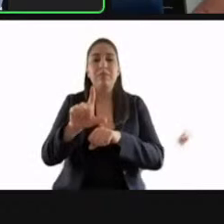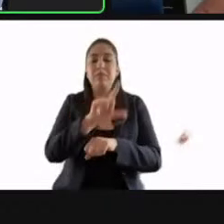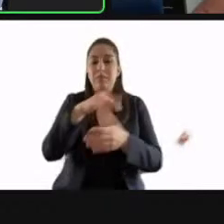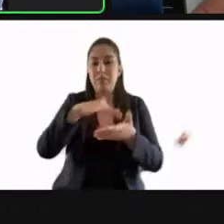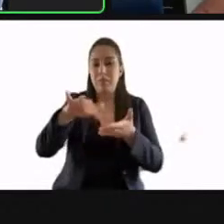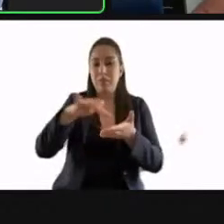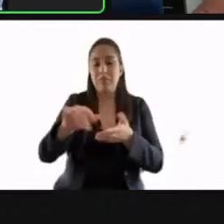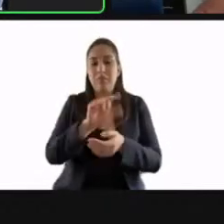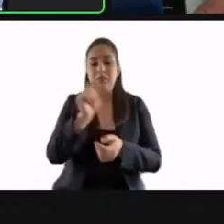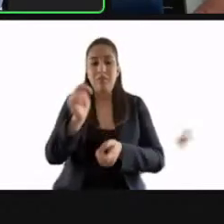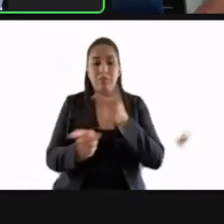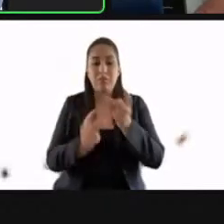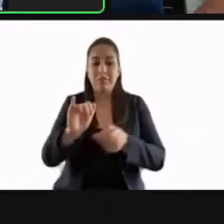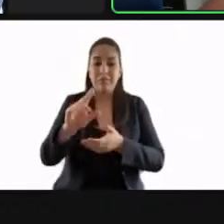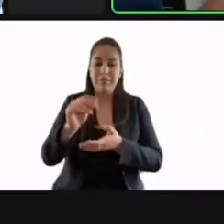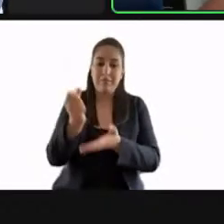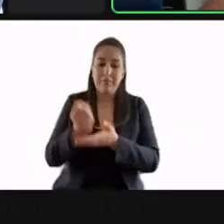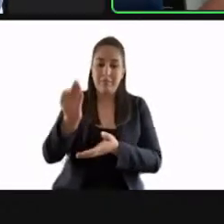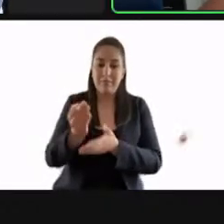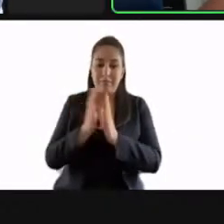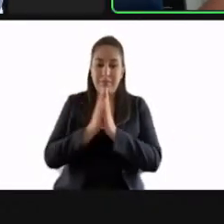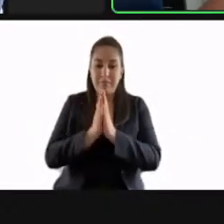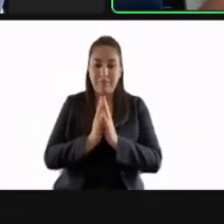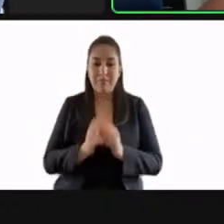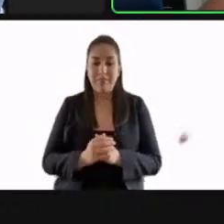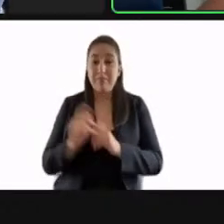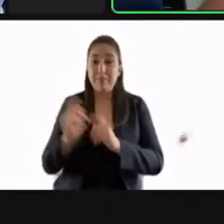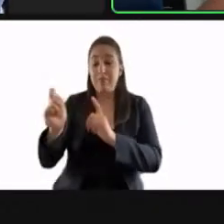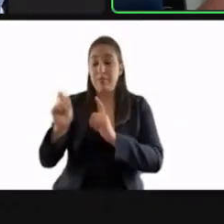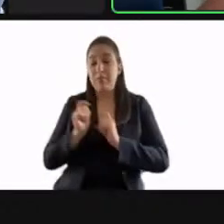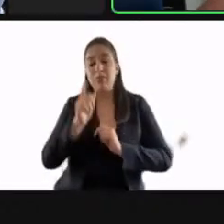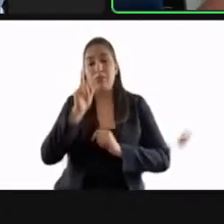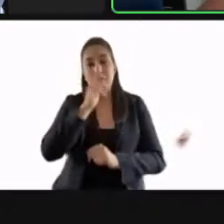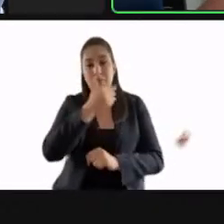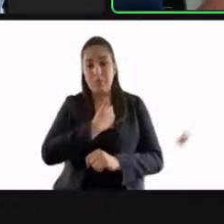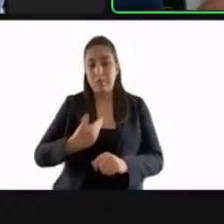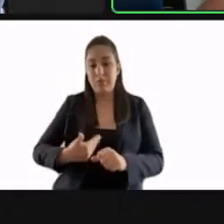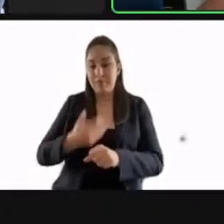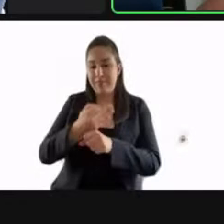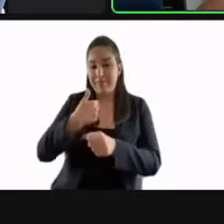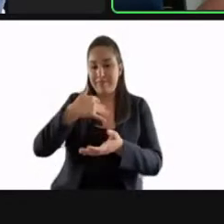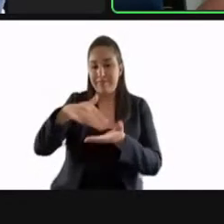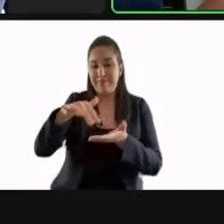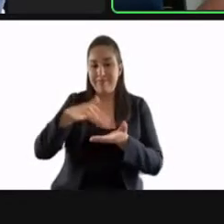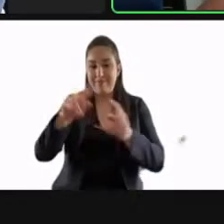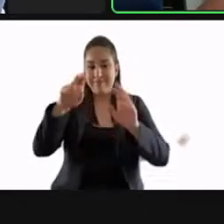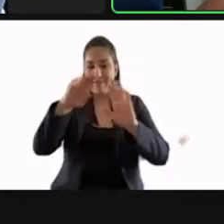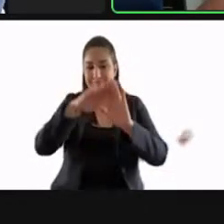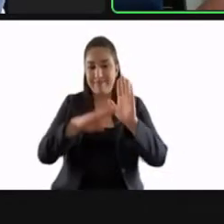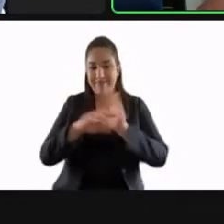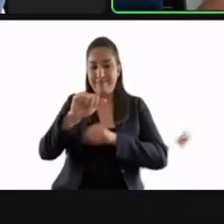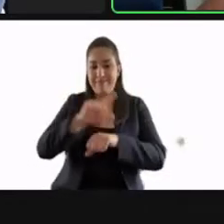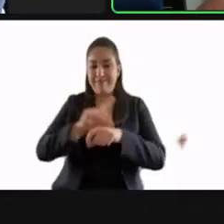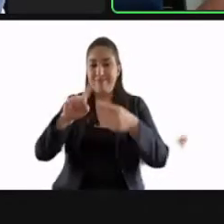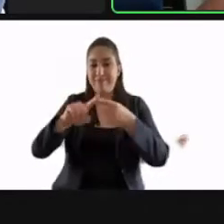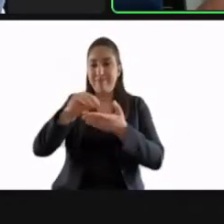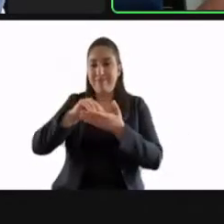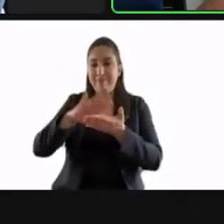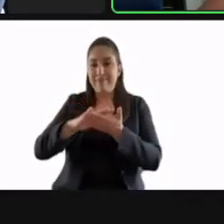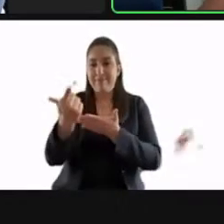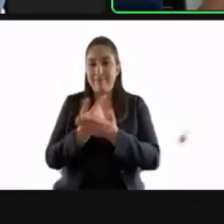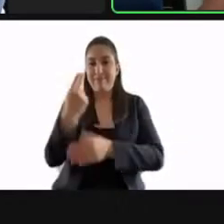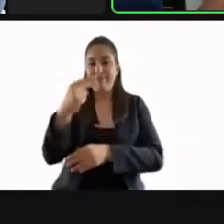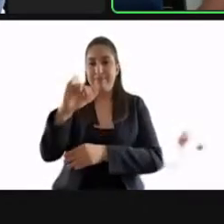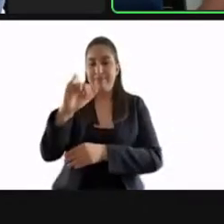y los diputados integrantes. Por instrucciones de la presidencia se va a dar lectura al orden del día. Uno, lista de asistencia y declaración del